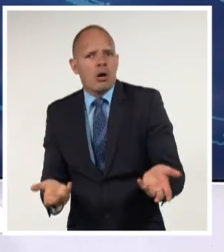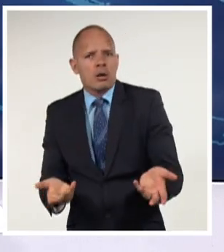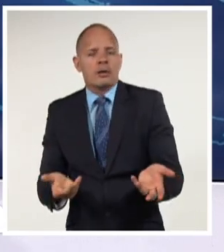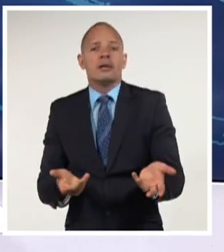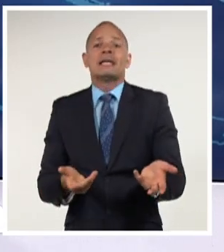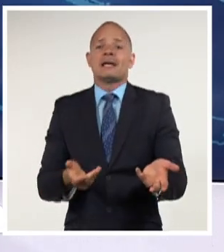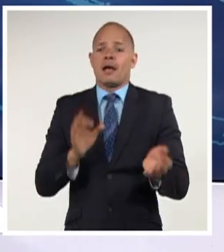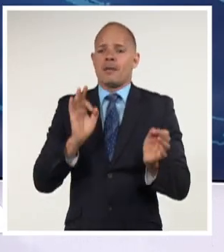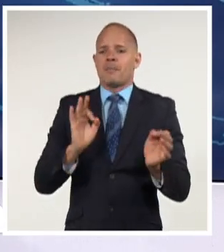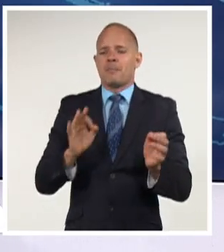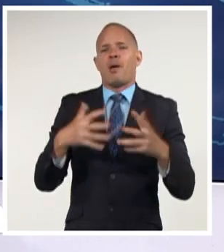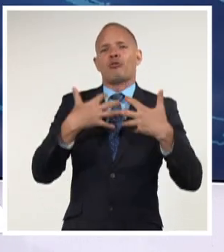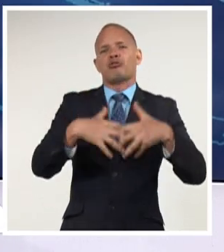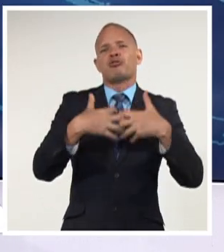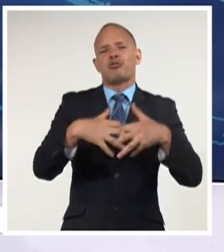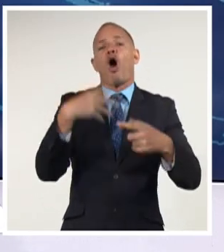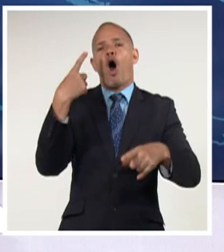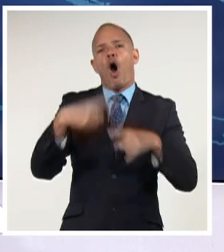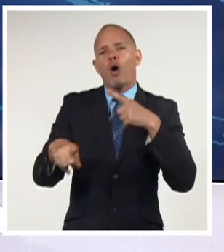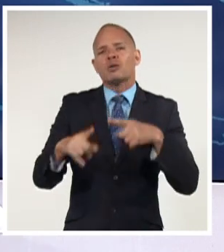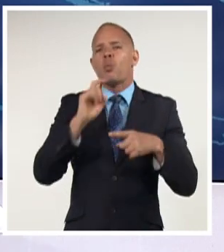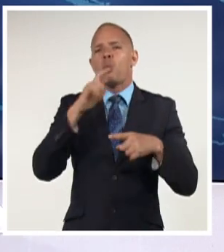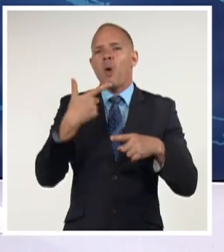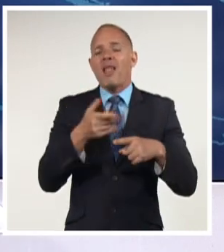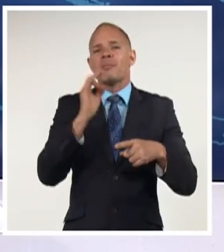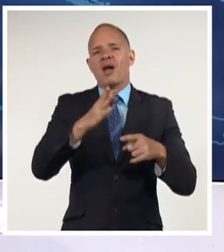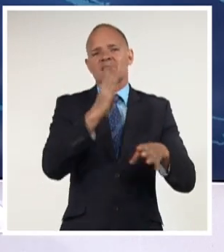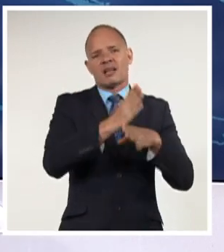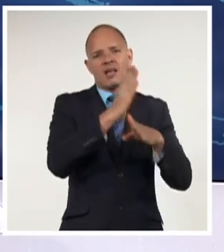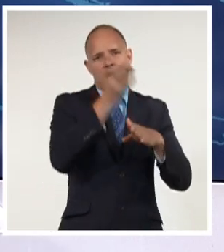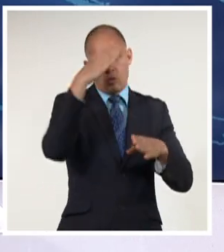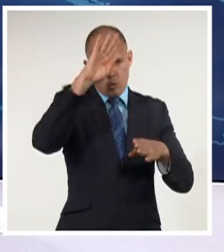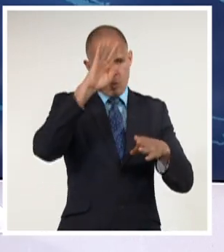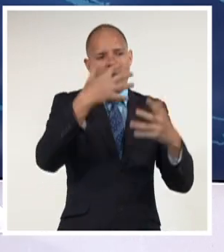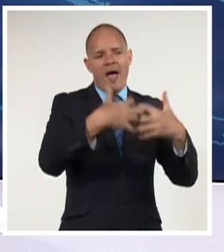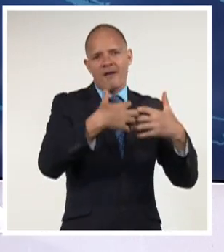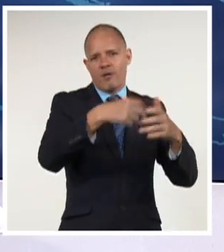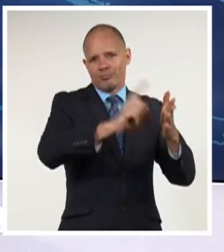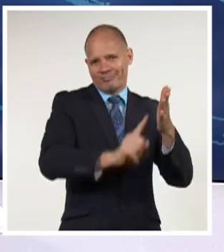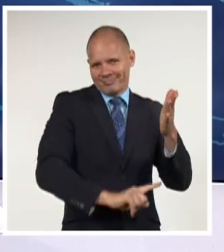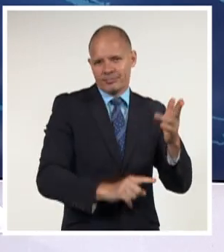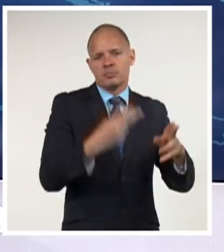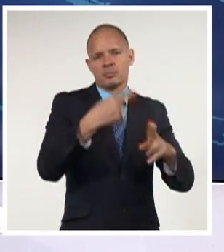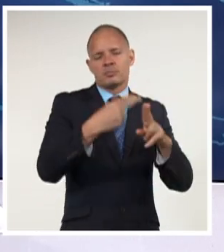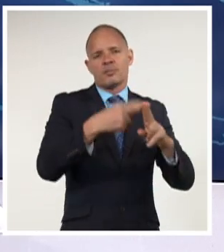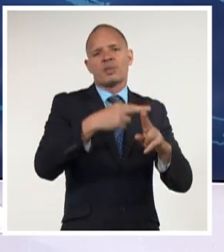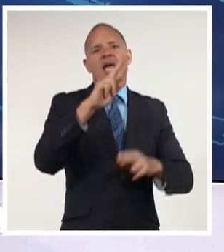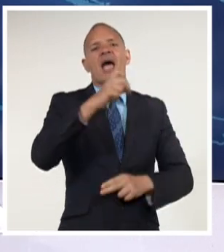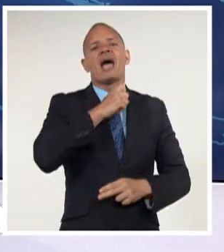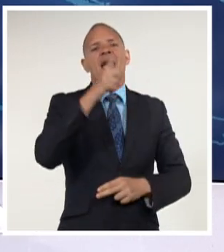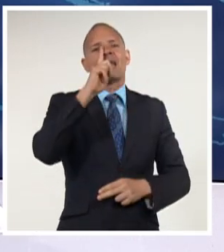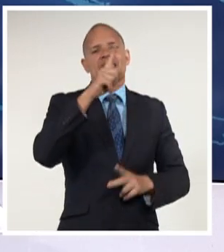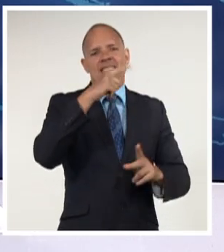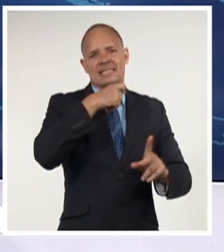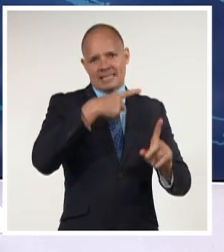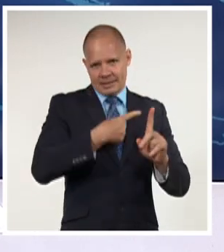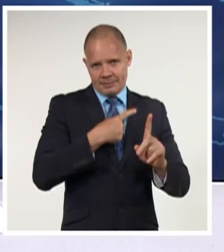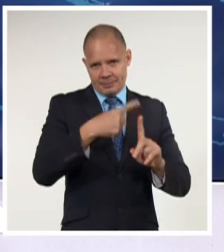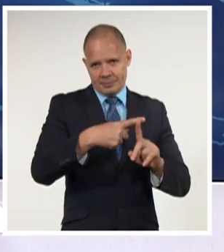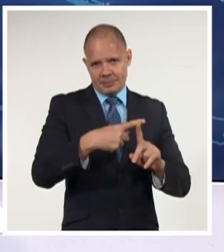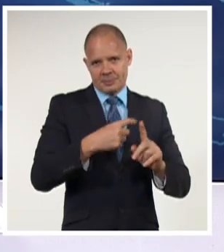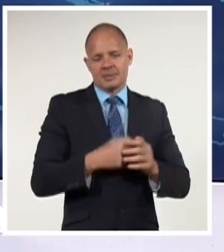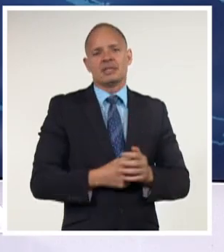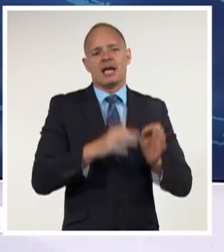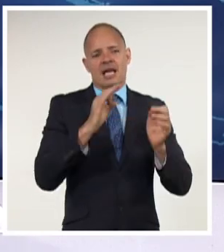Bermúdez, hasta la termoeléctrica Antonio Maceo Rente de Santiago de Cuba, donde conoció la actual situación de la planta y la estrategia de mantenimiento